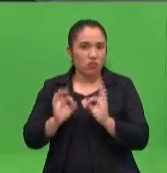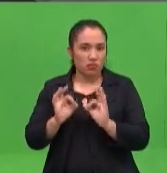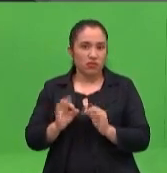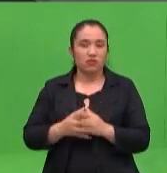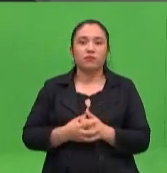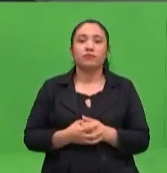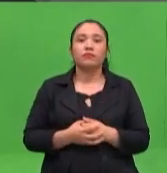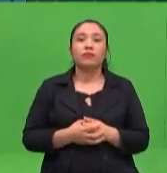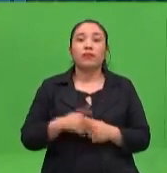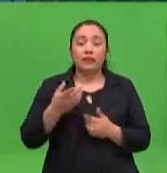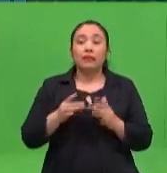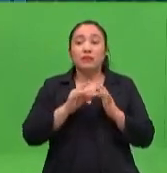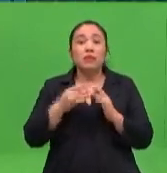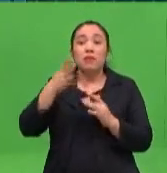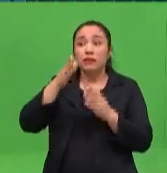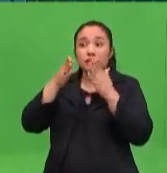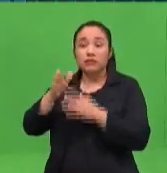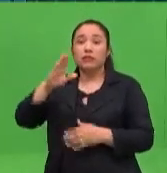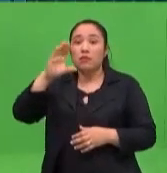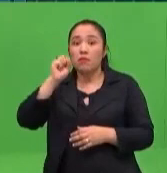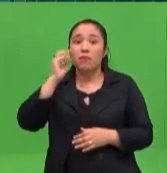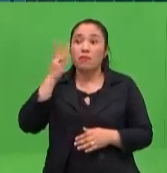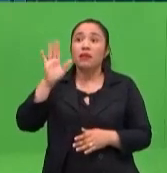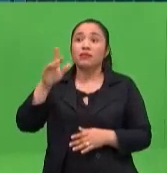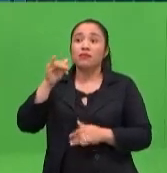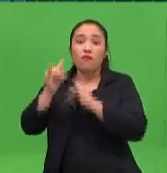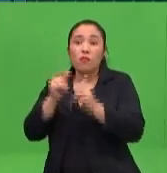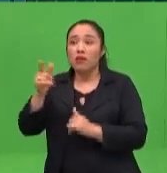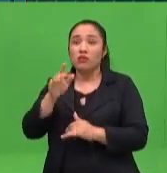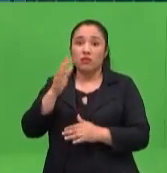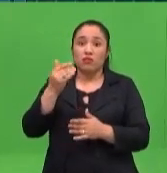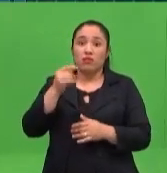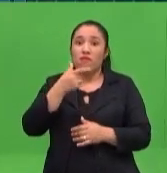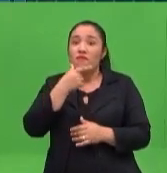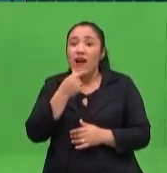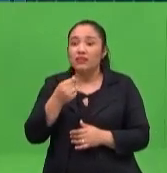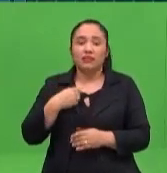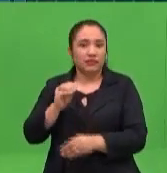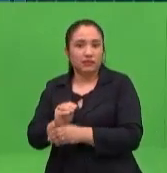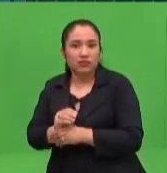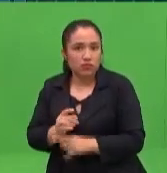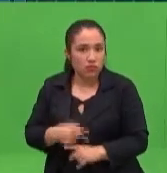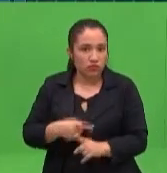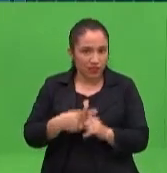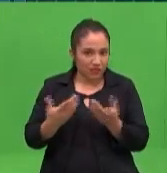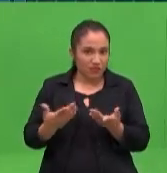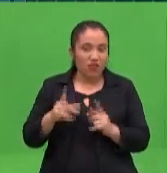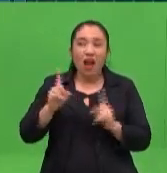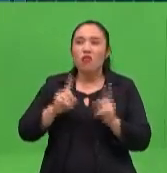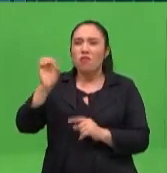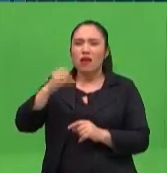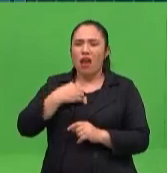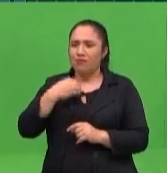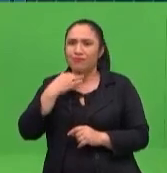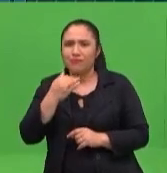para los padres, también para poder llegar a los niños, ¿verdad? Porque muchos nos dicen, bueno, había sido que yo no sabía ni que le